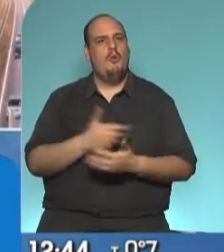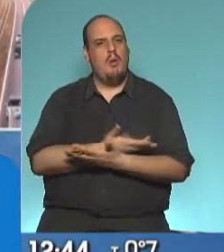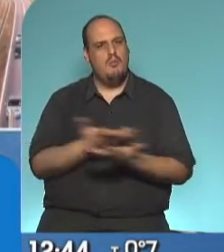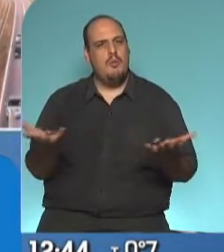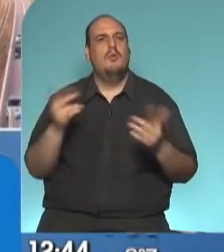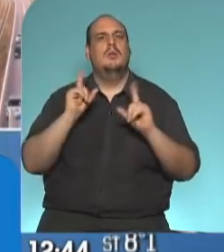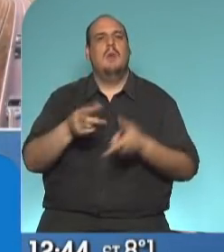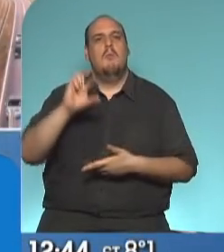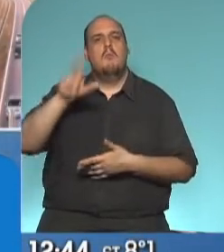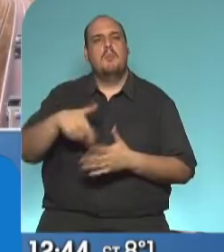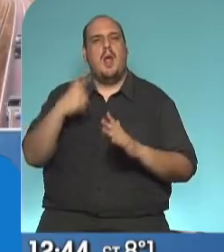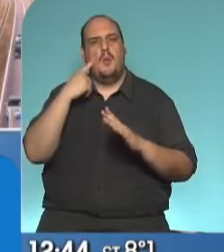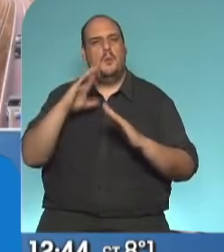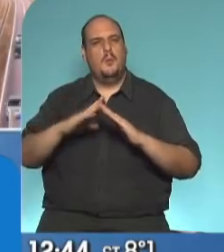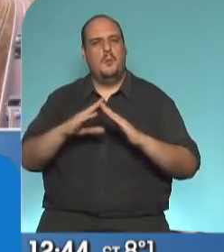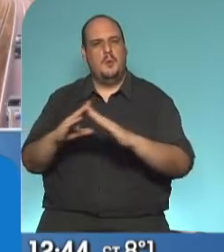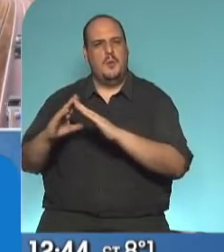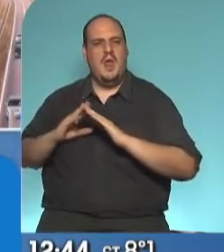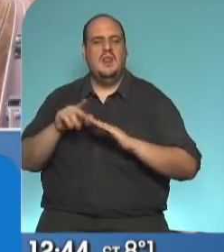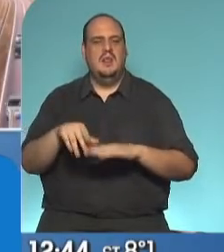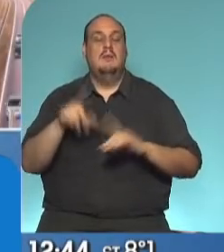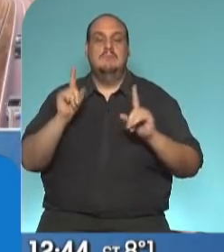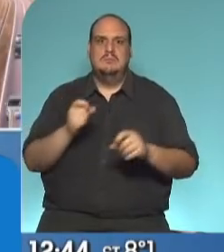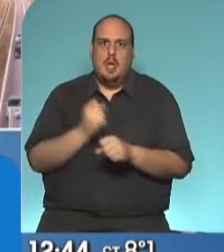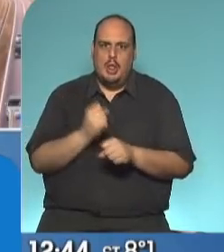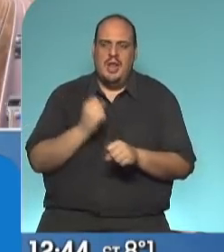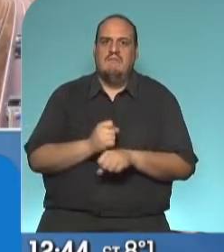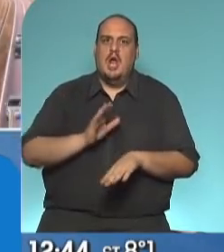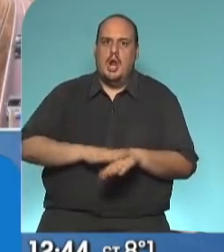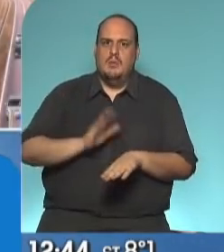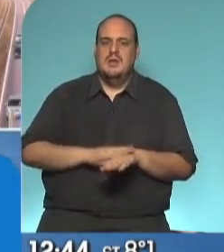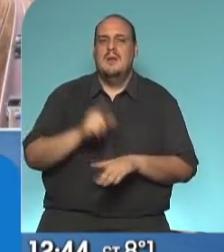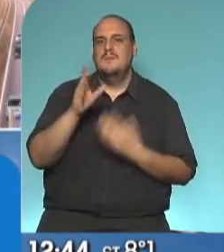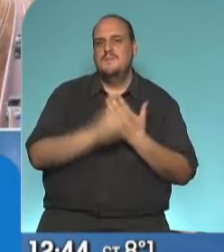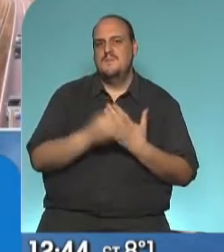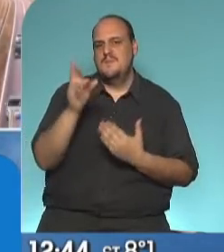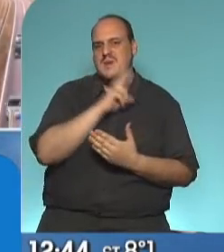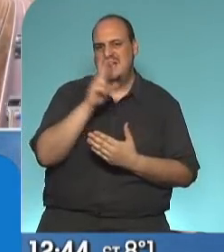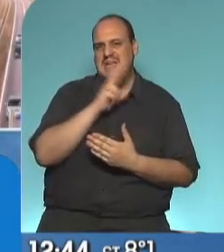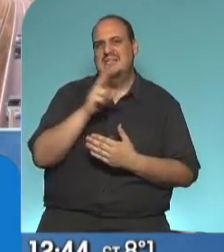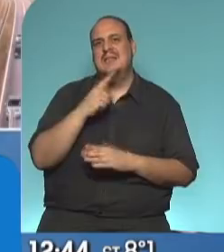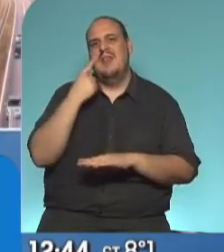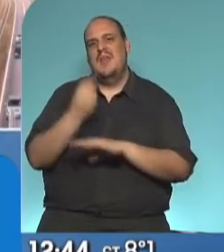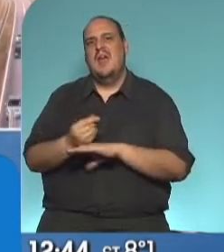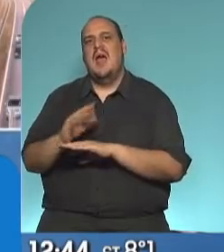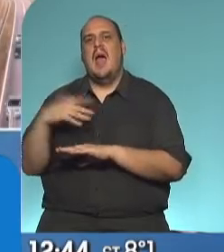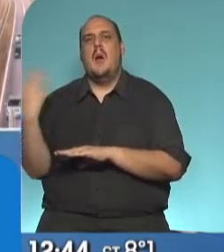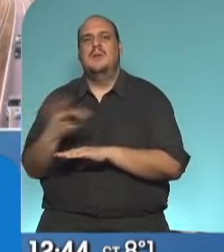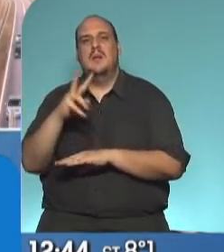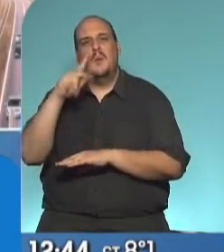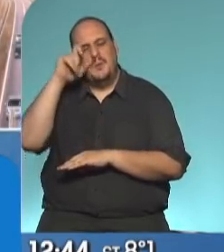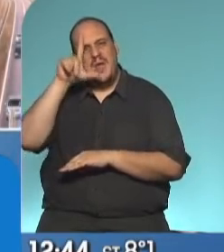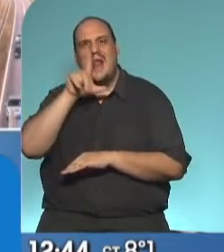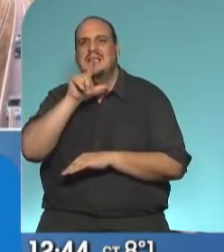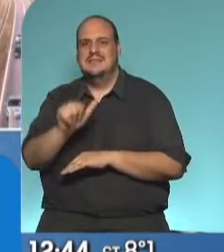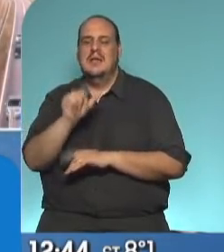planes de vivienda que lleva adelante con mucho trabajo, con mucha responsabilidad la Ministra de Hábitat, María Eugenia Bielsa, el